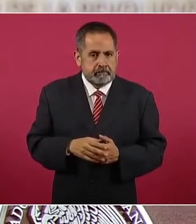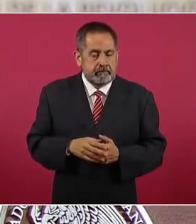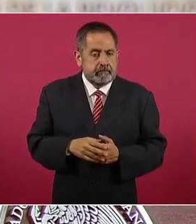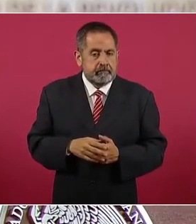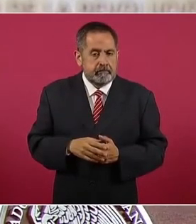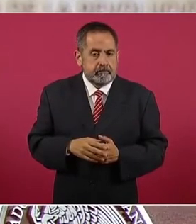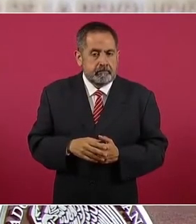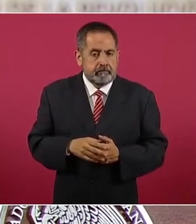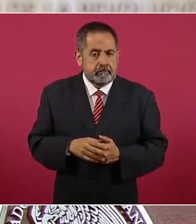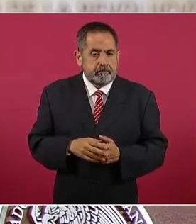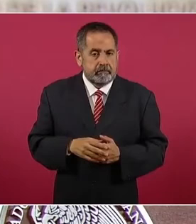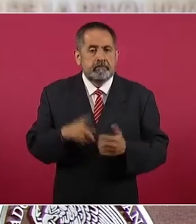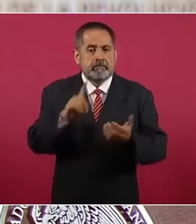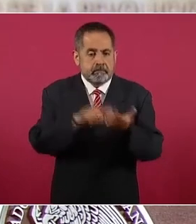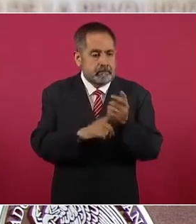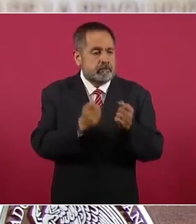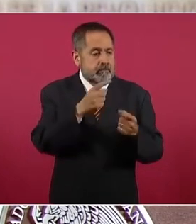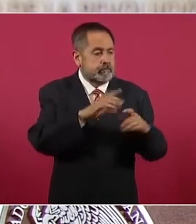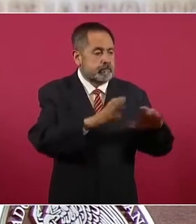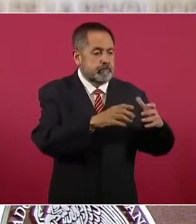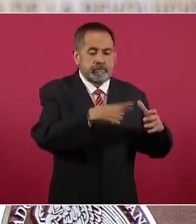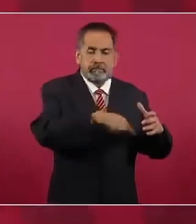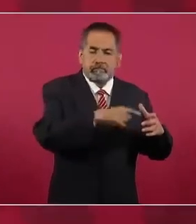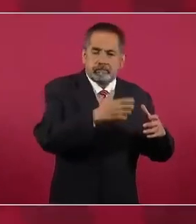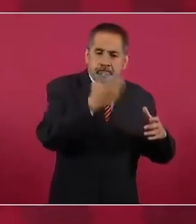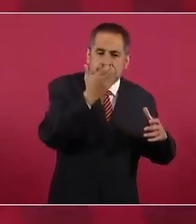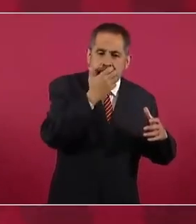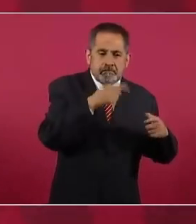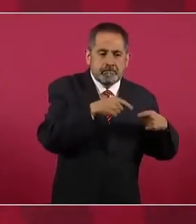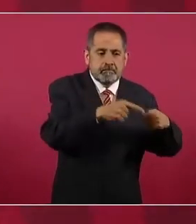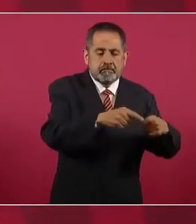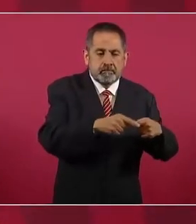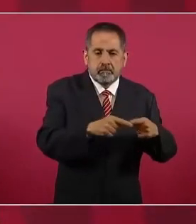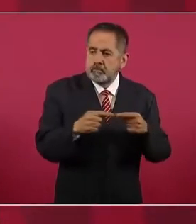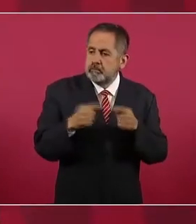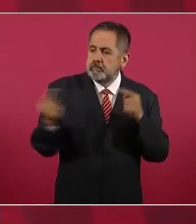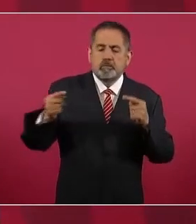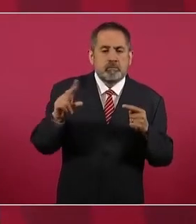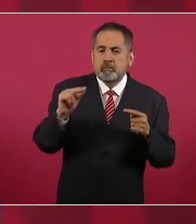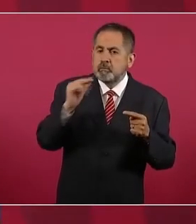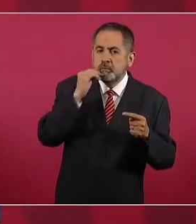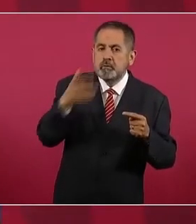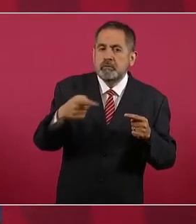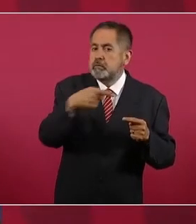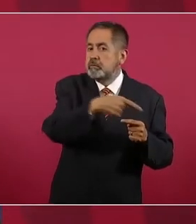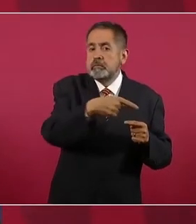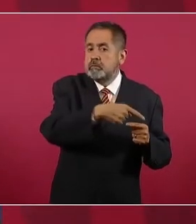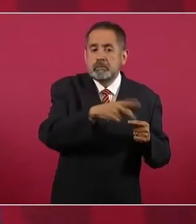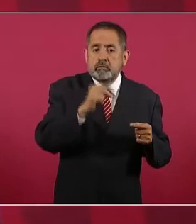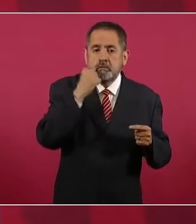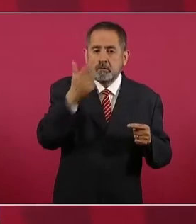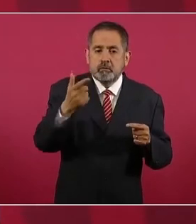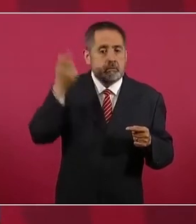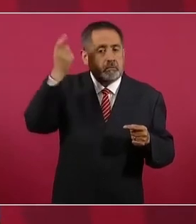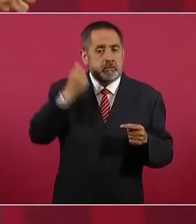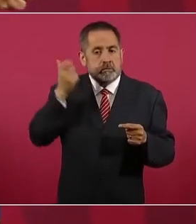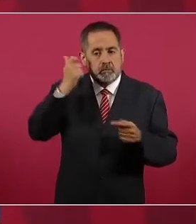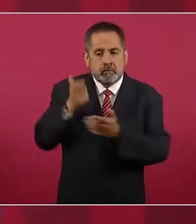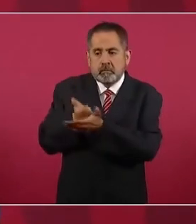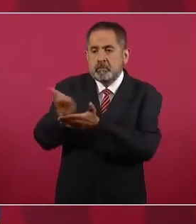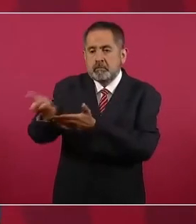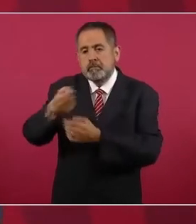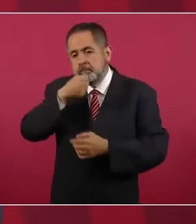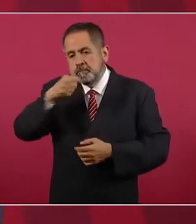hay conservadores que se oponen a la pensión al